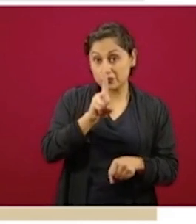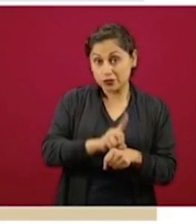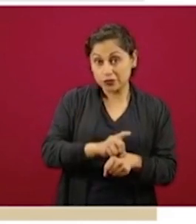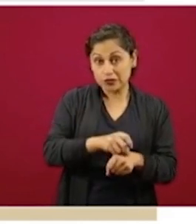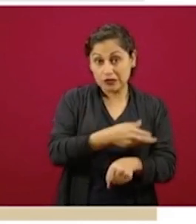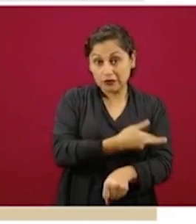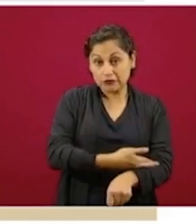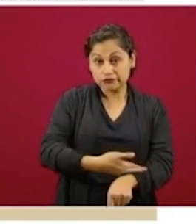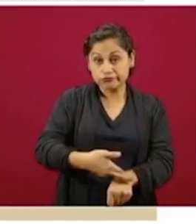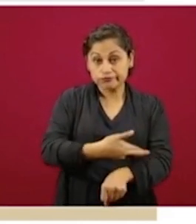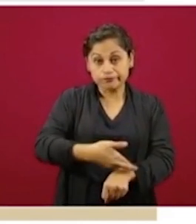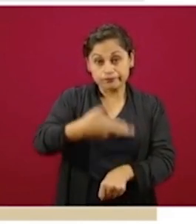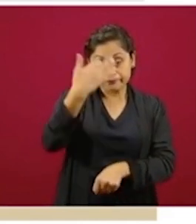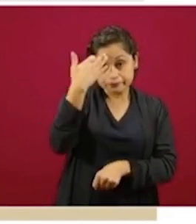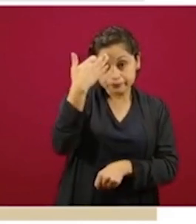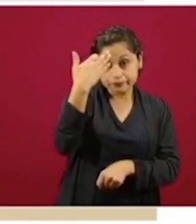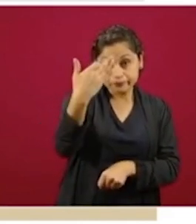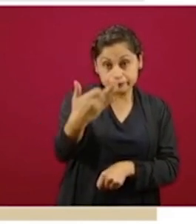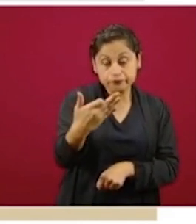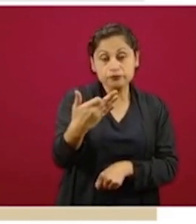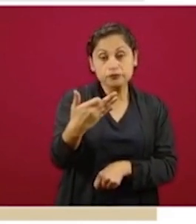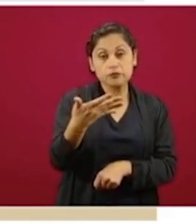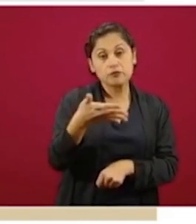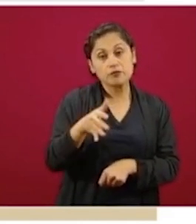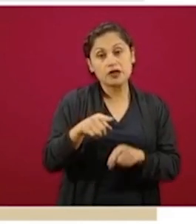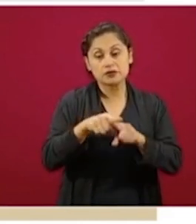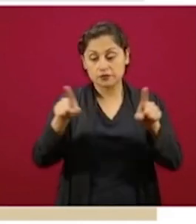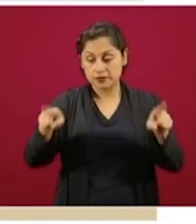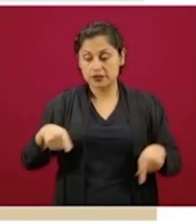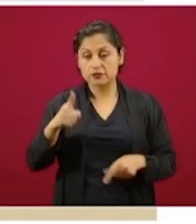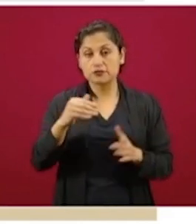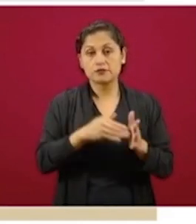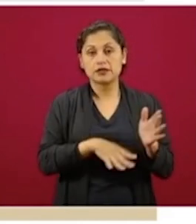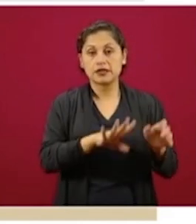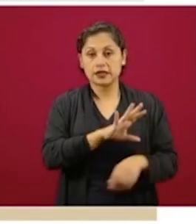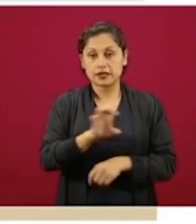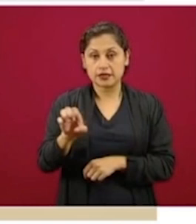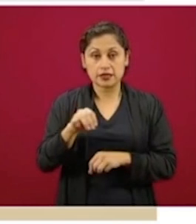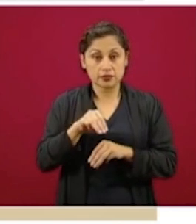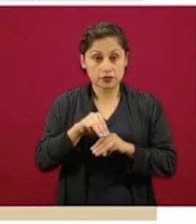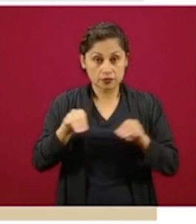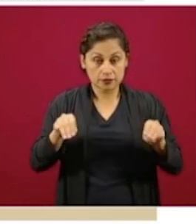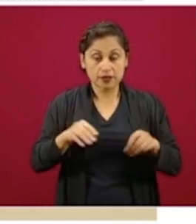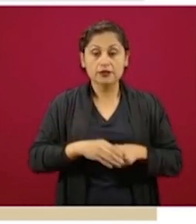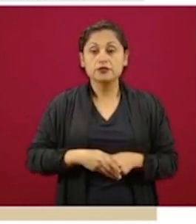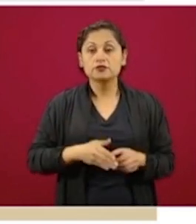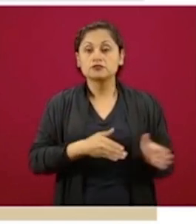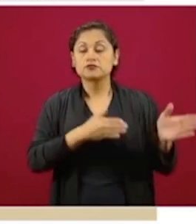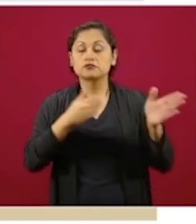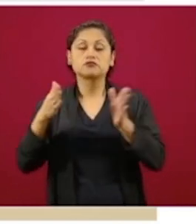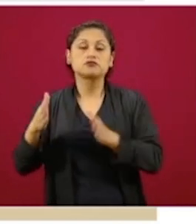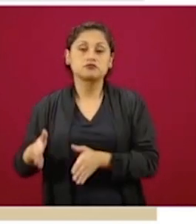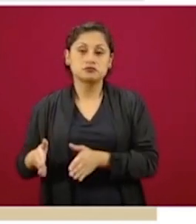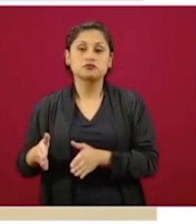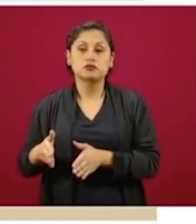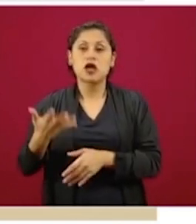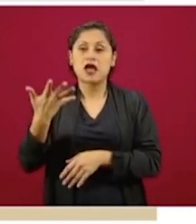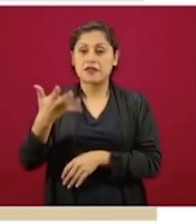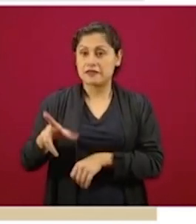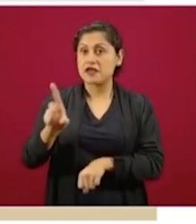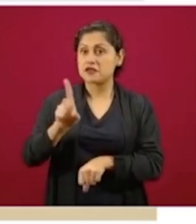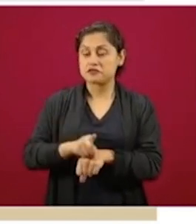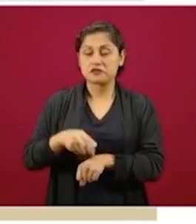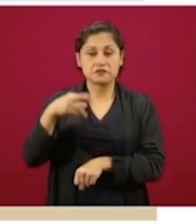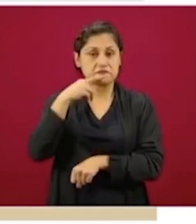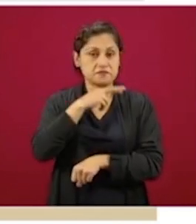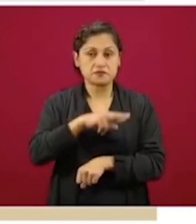licencia de construcción, como ya dije, de hasta mil 500 metros cuadrados, a un plazo de 10 días hábiles, o por ejemplo, en